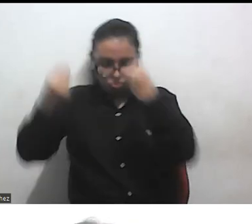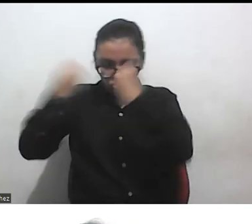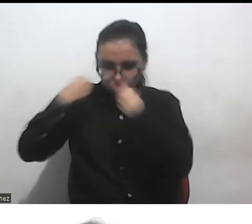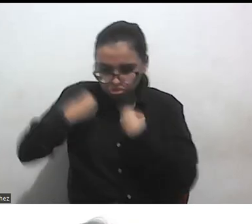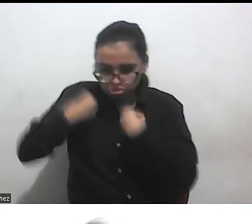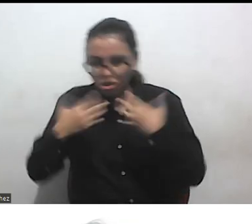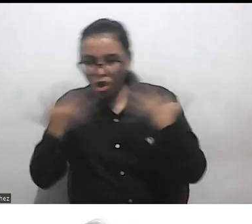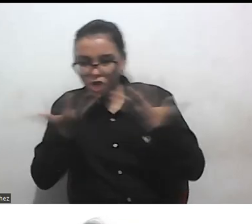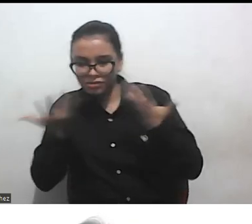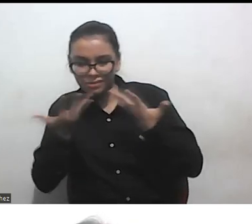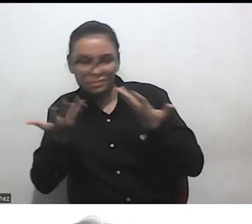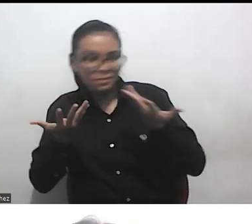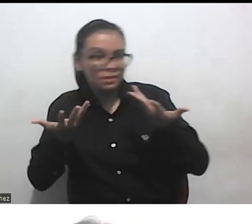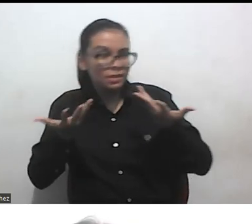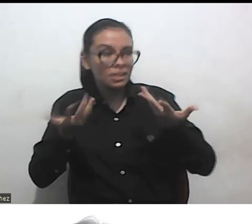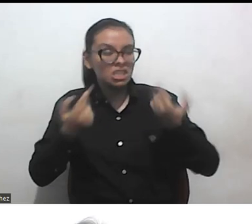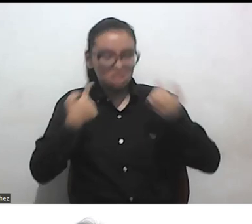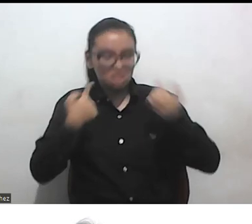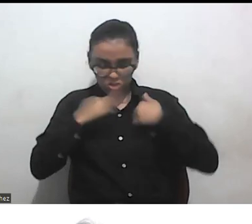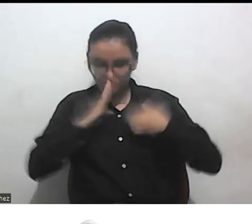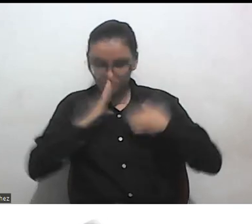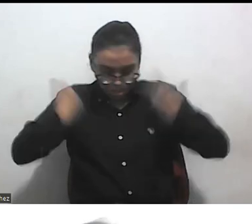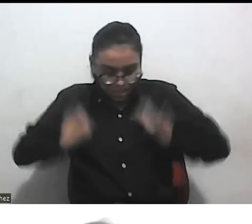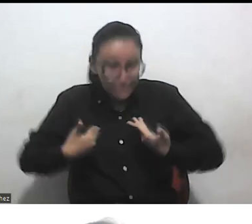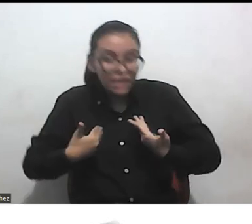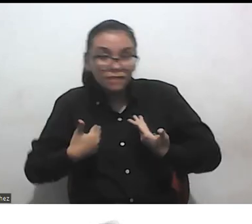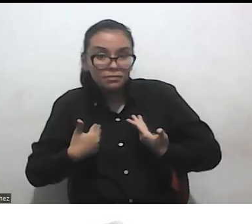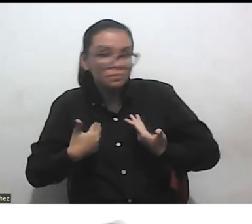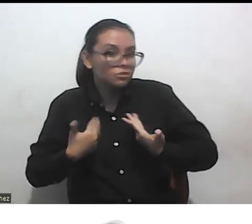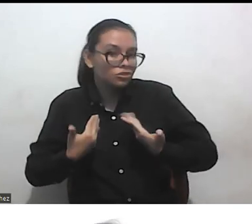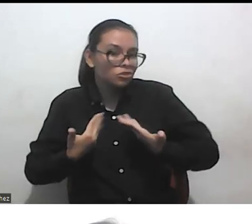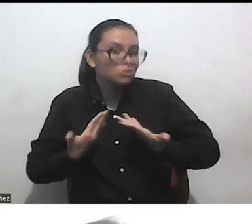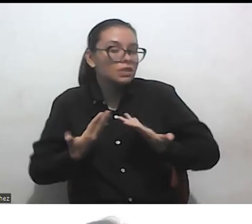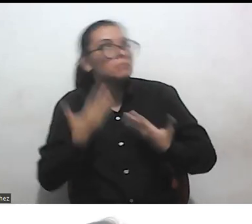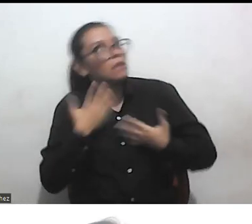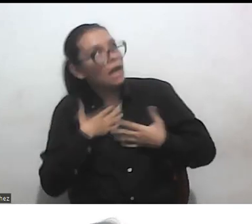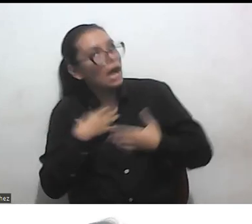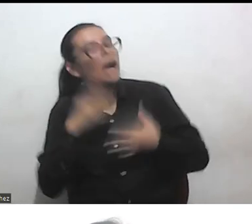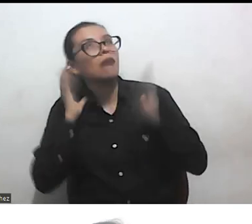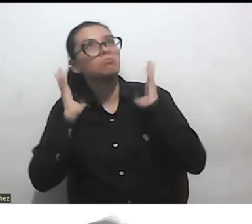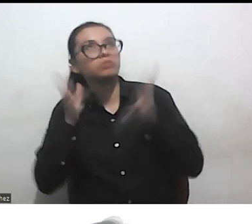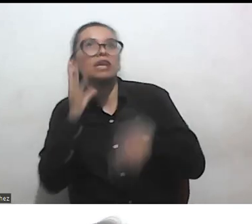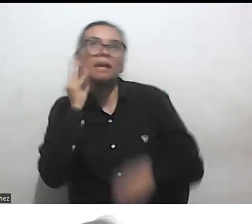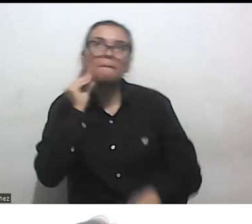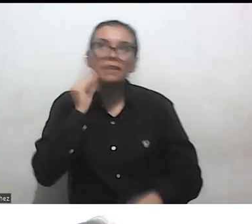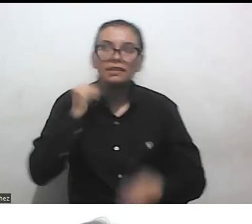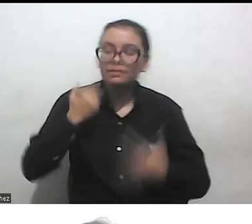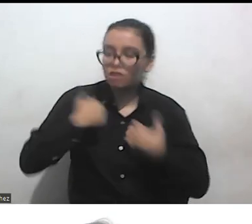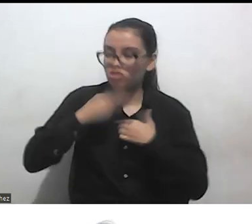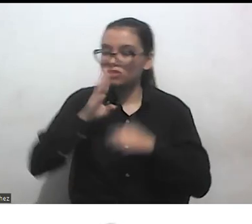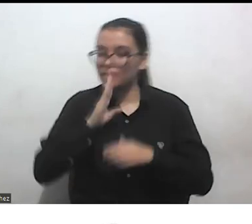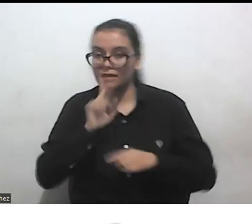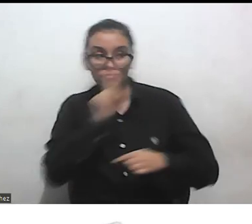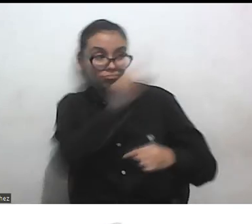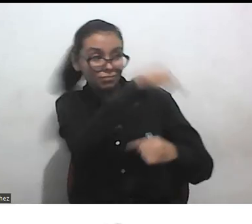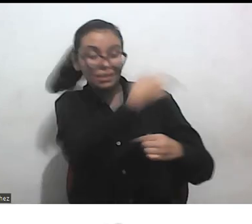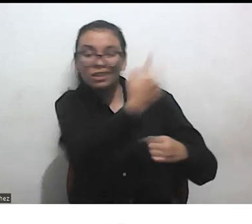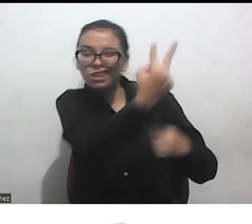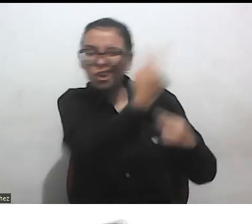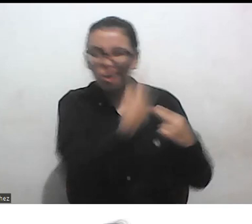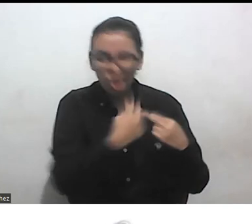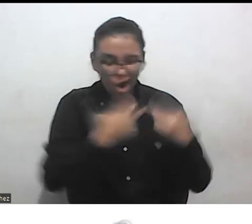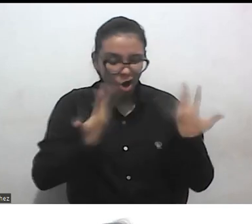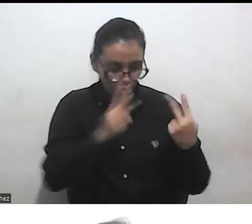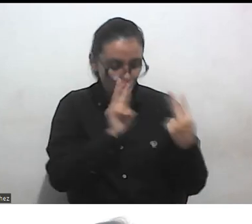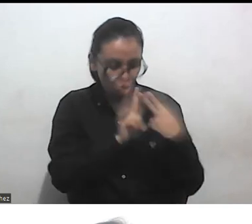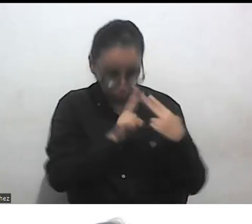entendemos quiénes somos, donde experimentamos quiénes somos y quiénes somos para los demás, y que justamente